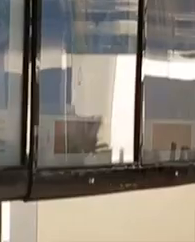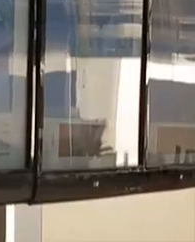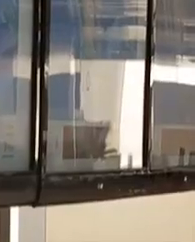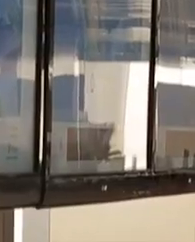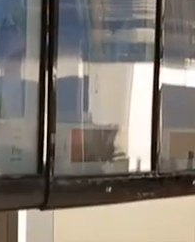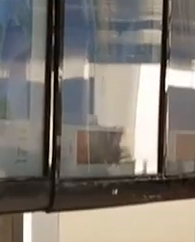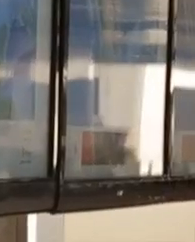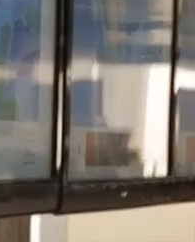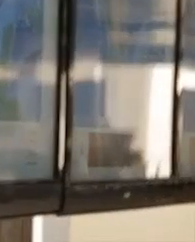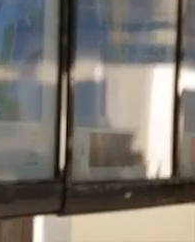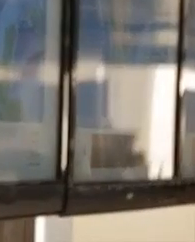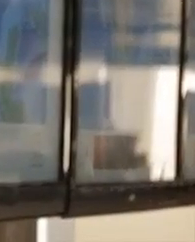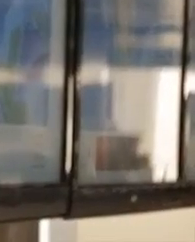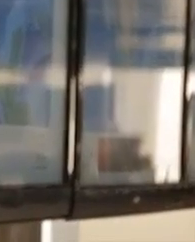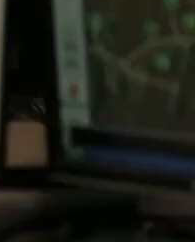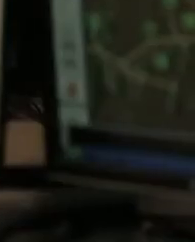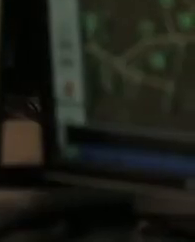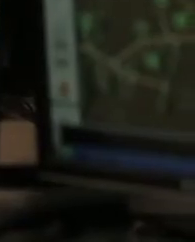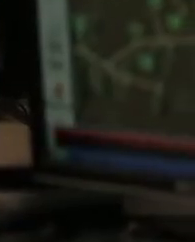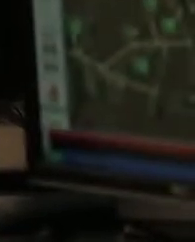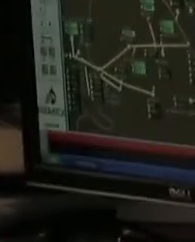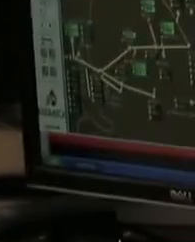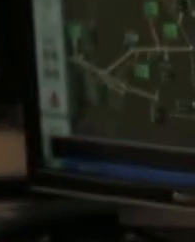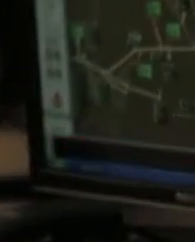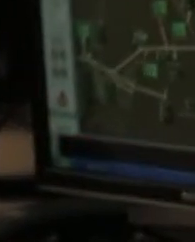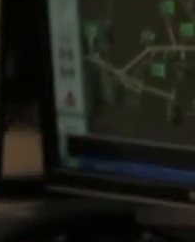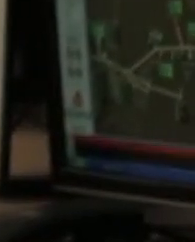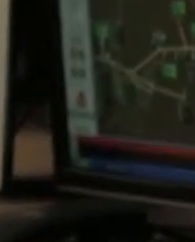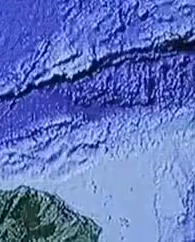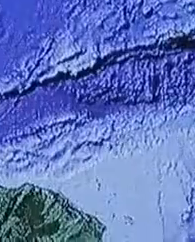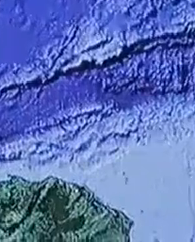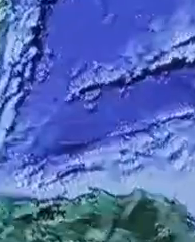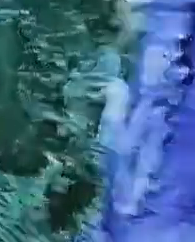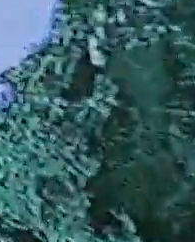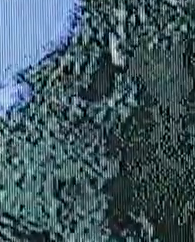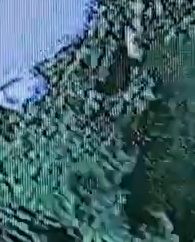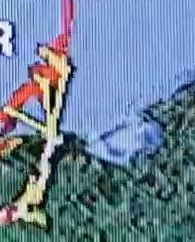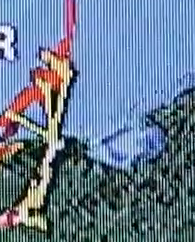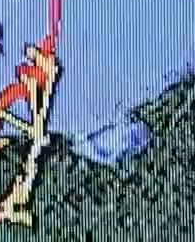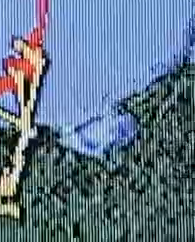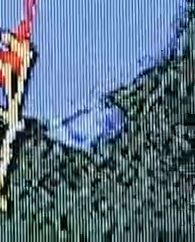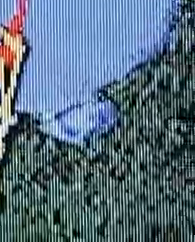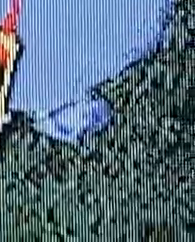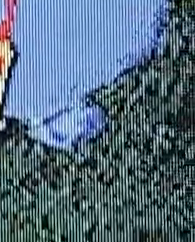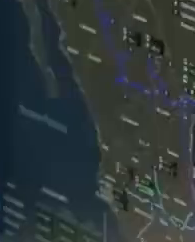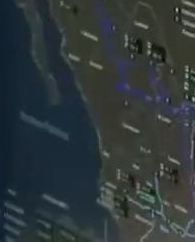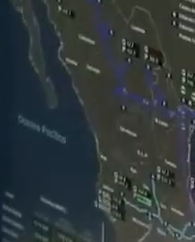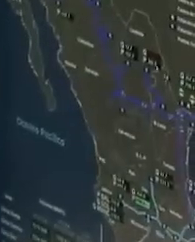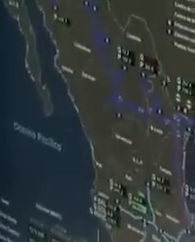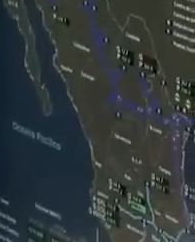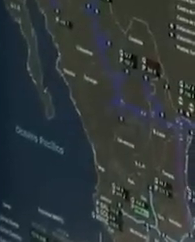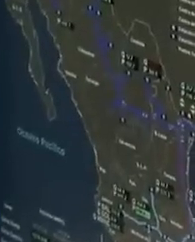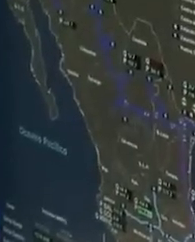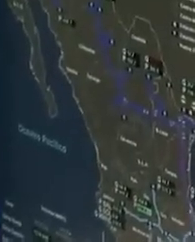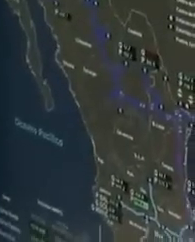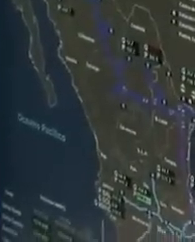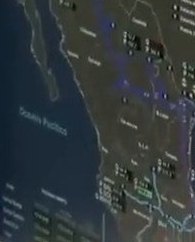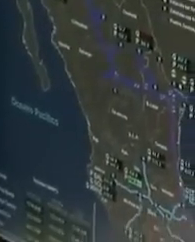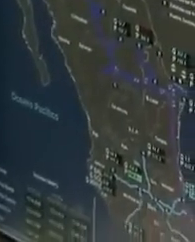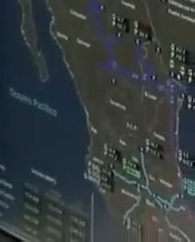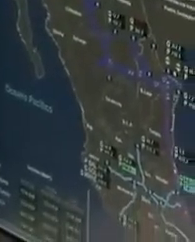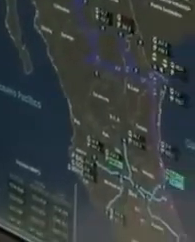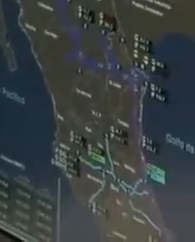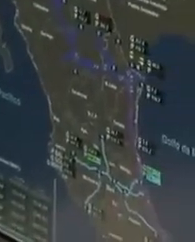pagar impuestos. Ahora hay un proceso para irle quitando carga